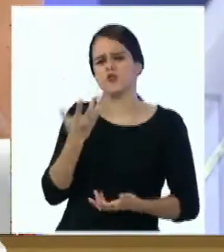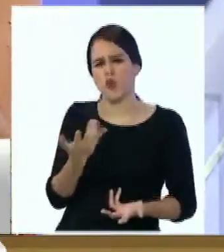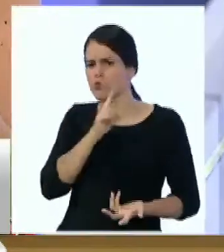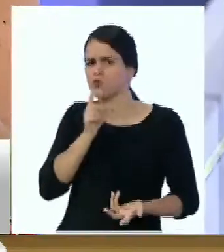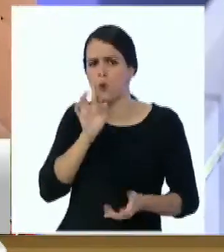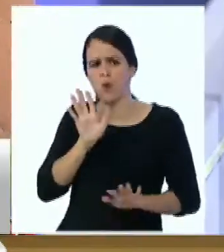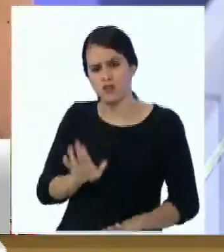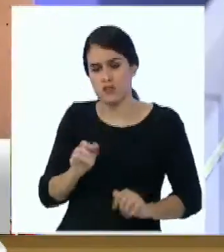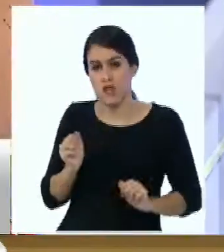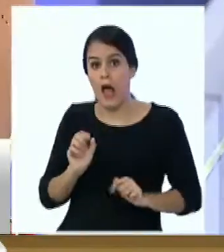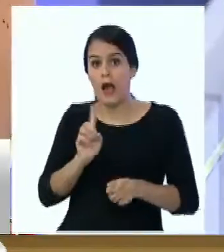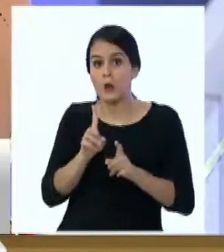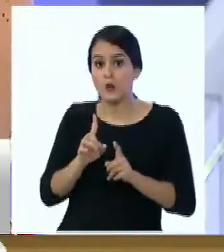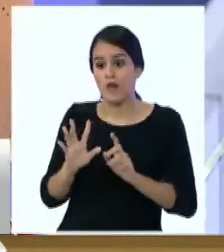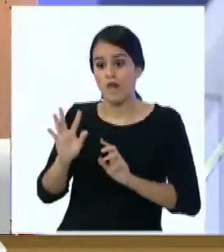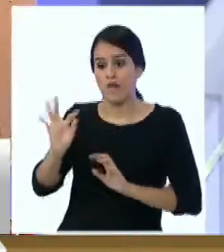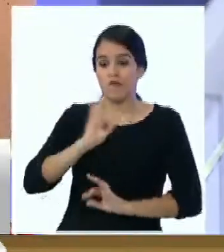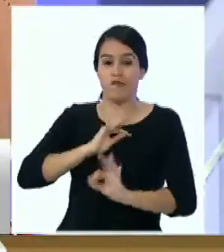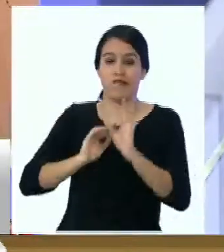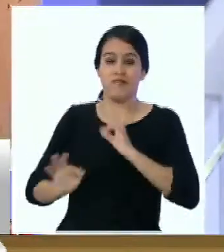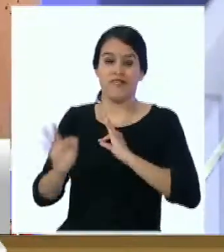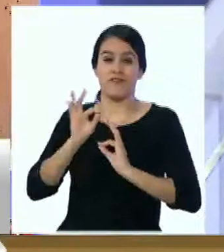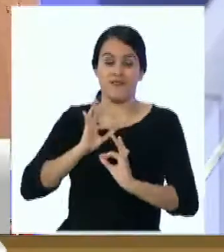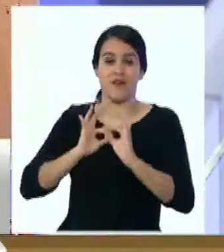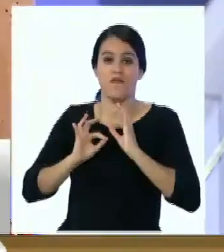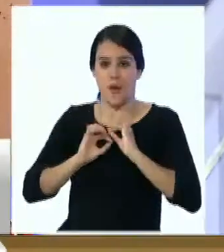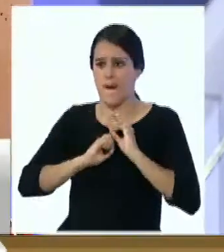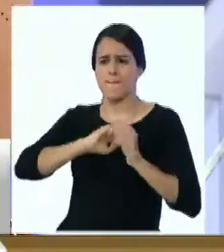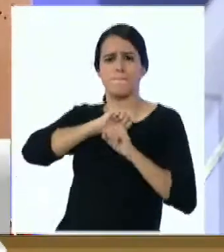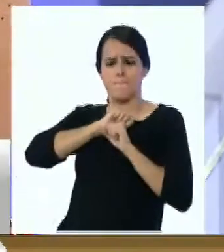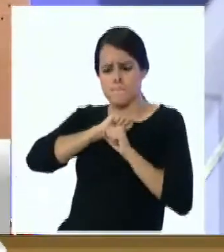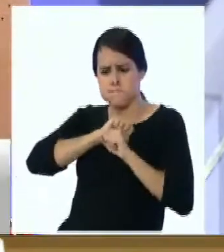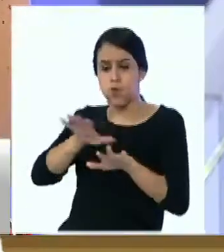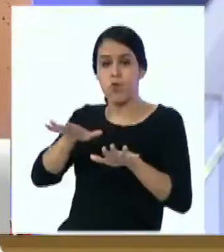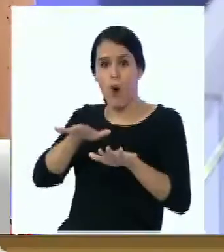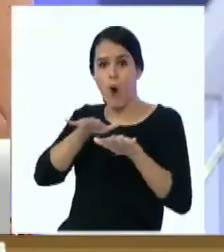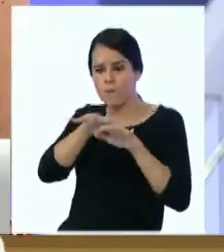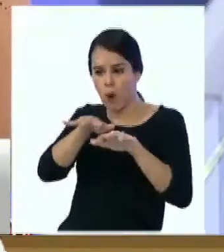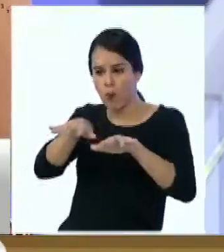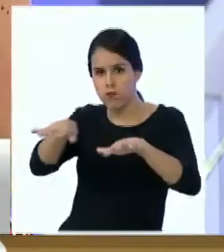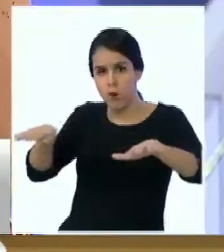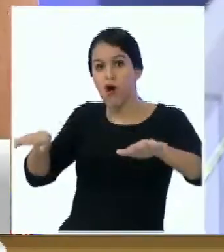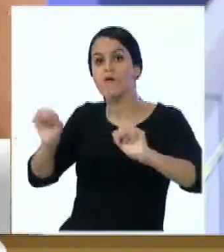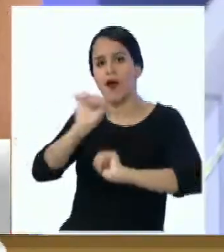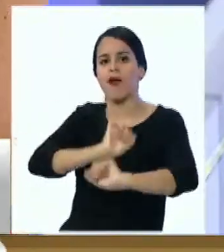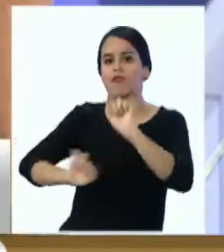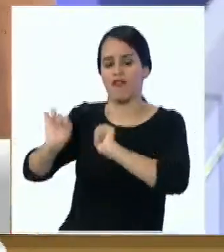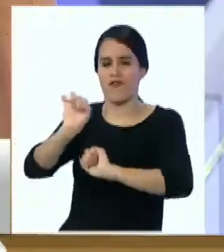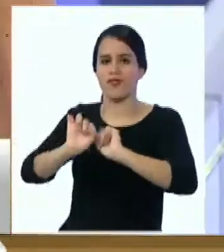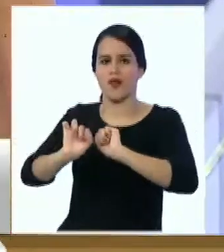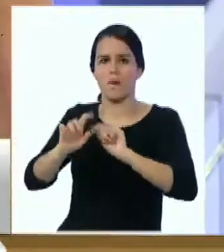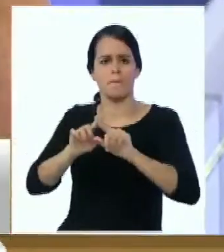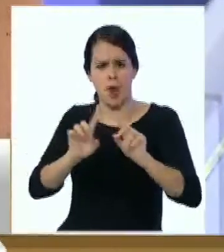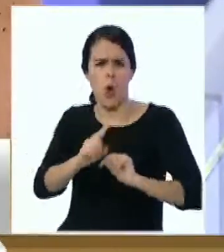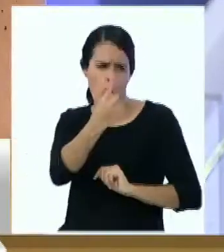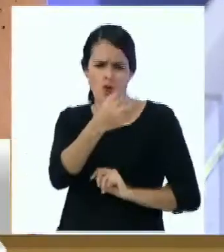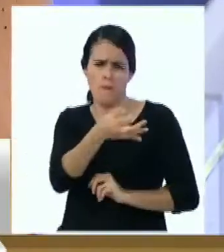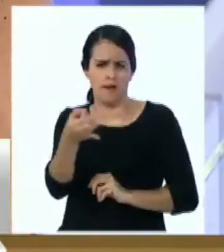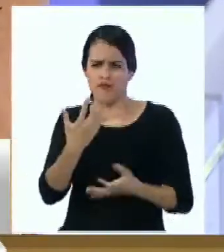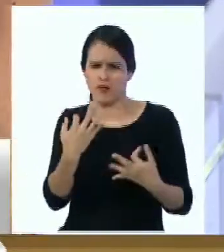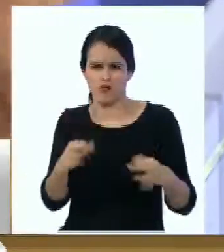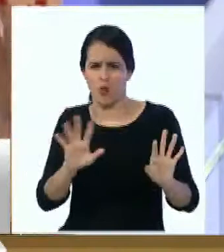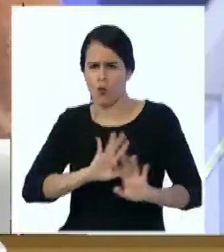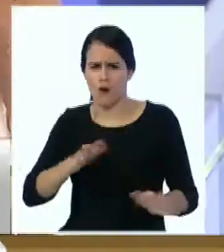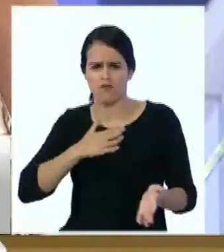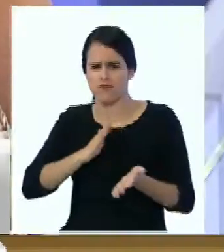hace que algunos virus disparen esa población celular que es esa población de ataque Pero si lo tienes en uno está perfectamente normal